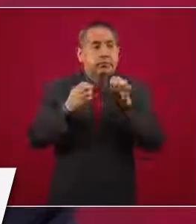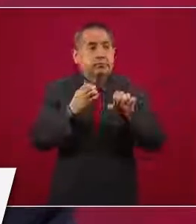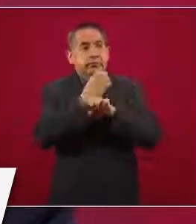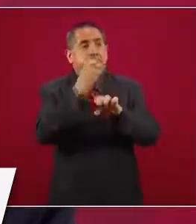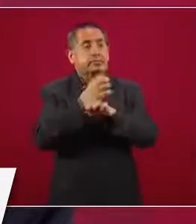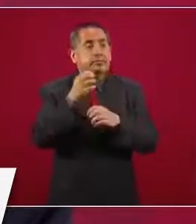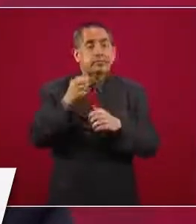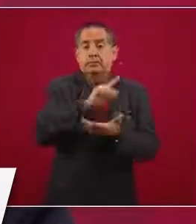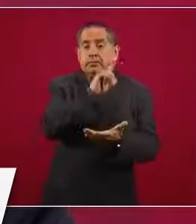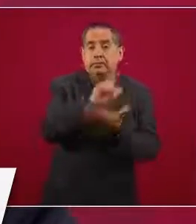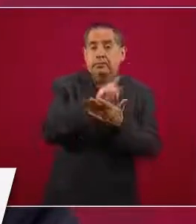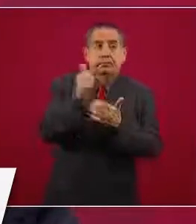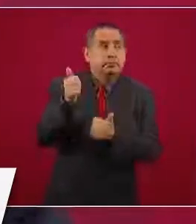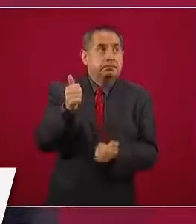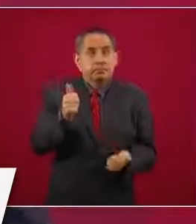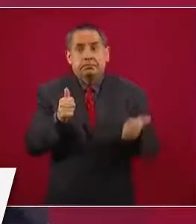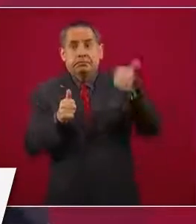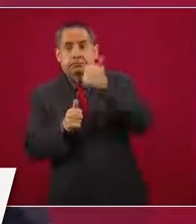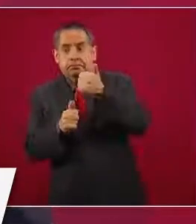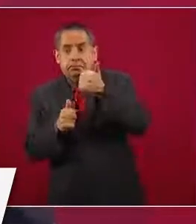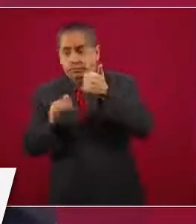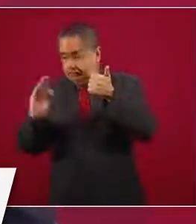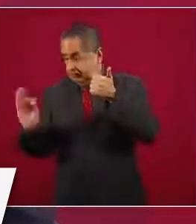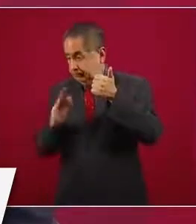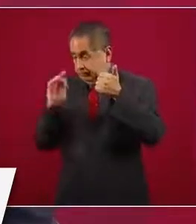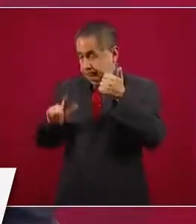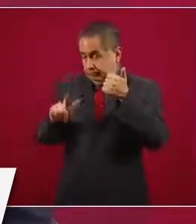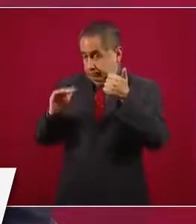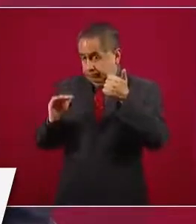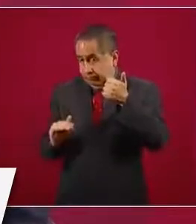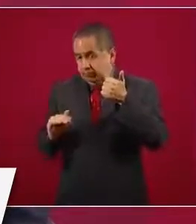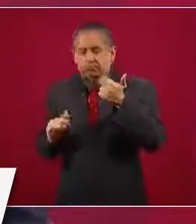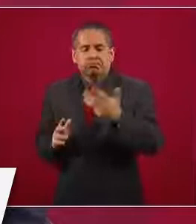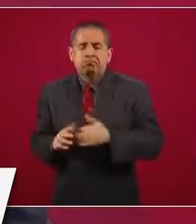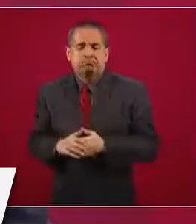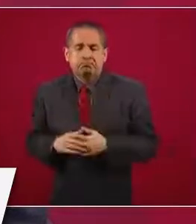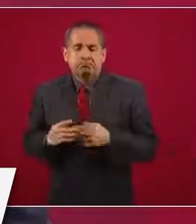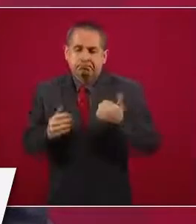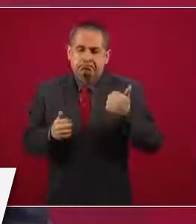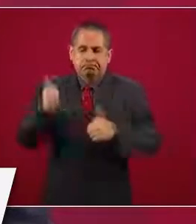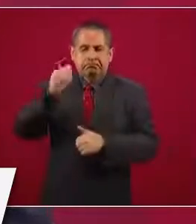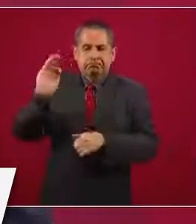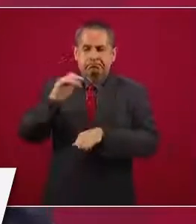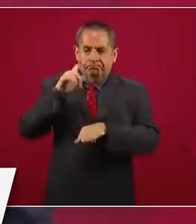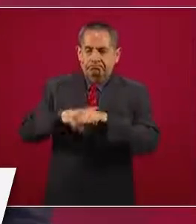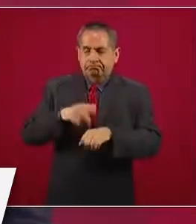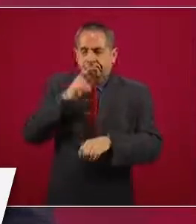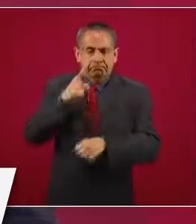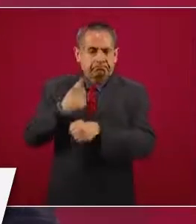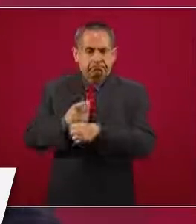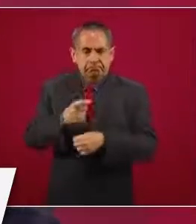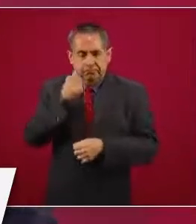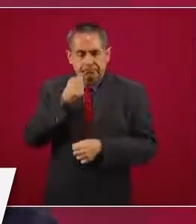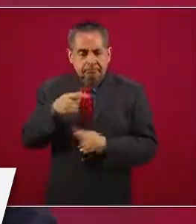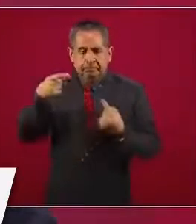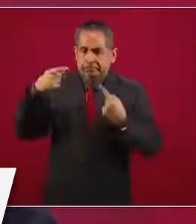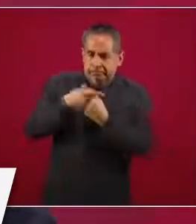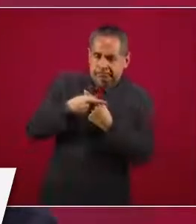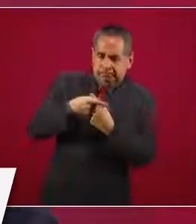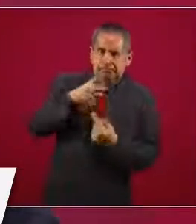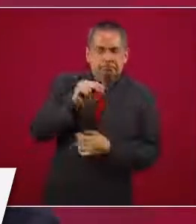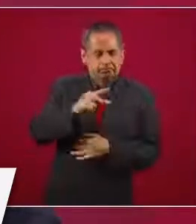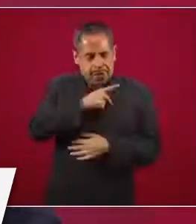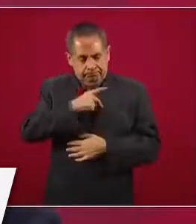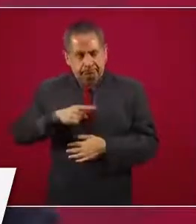caiga en desacato de